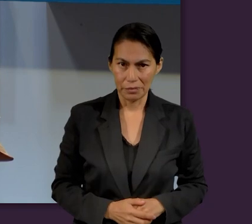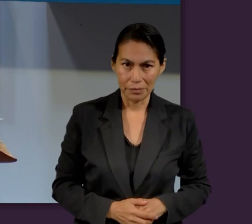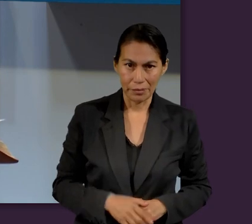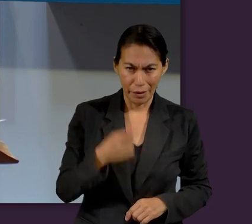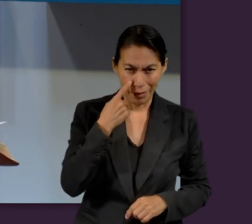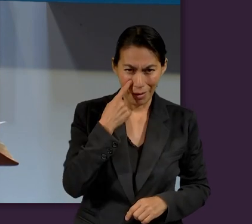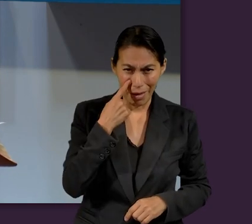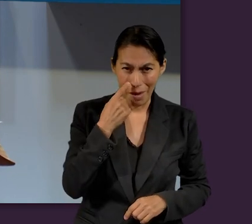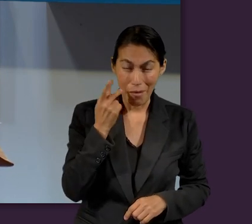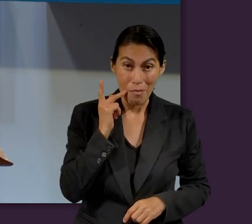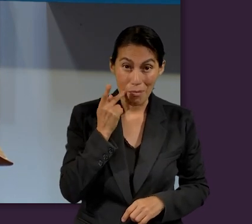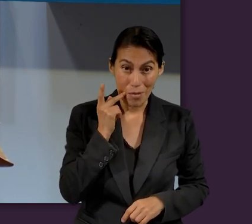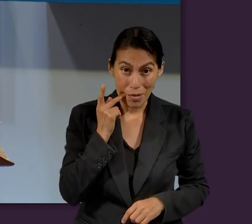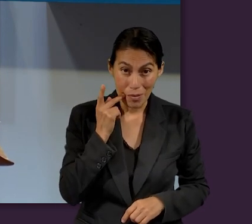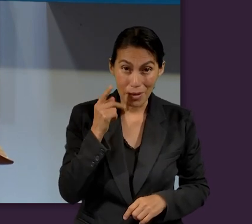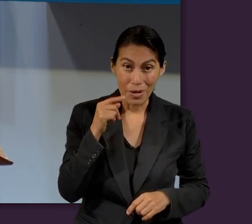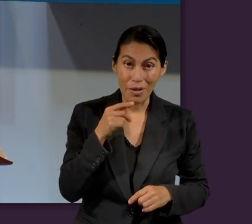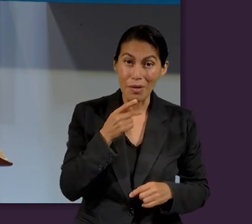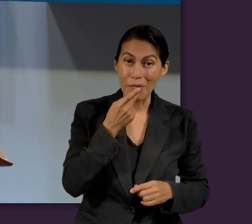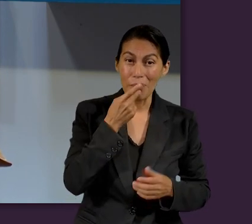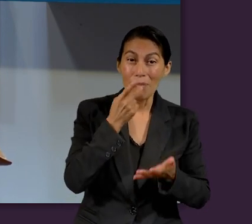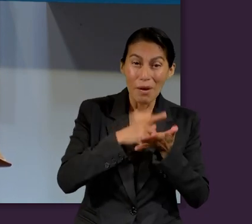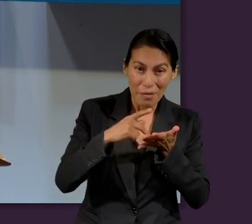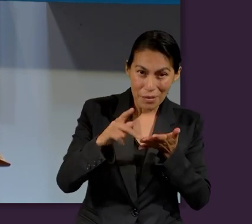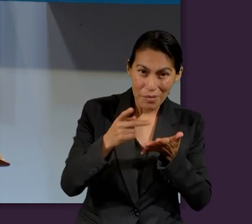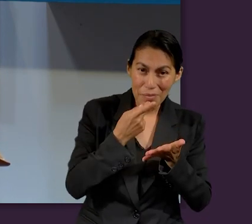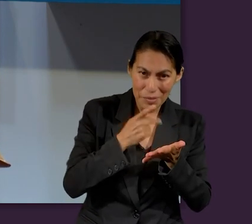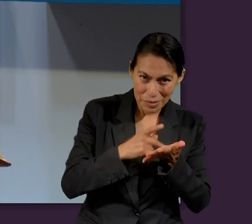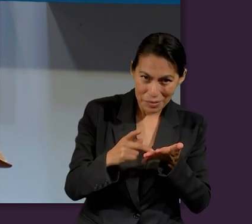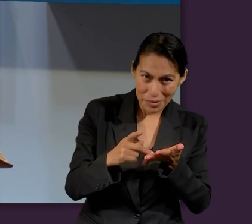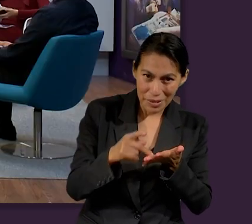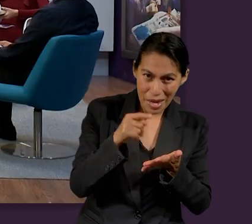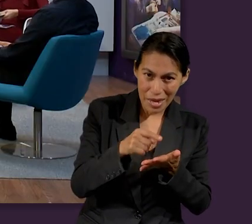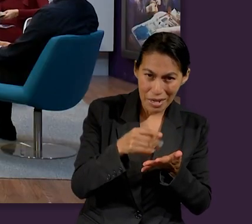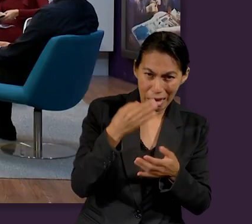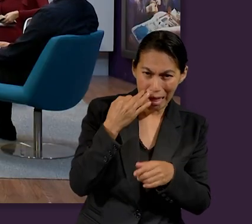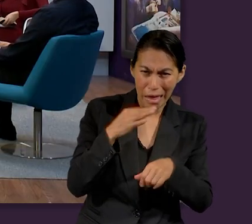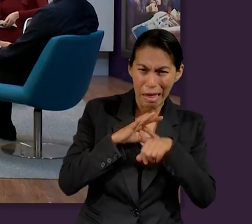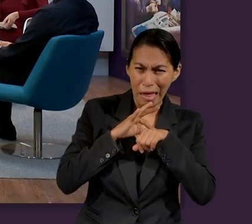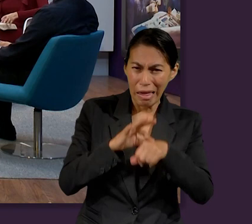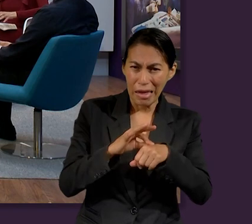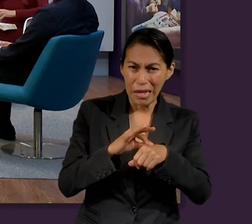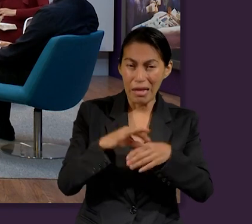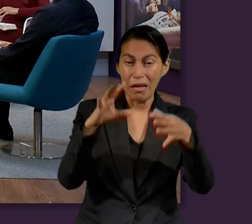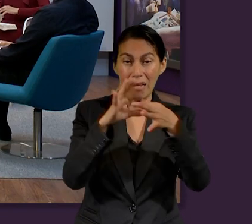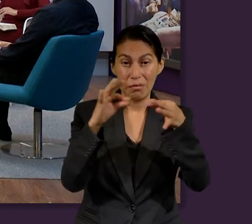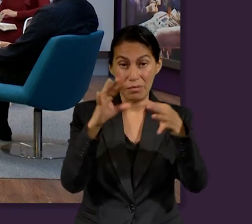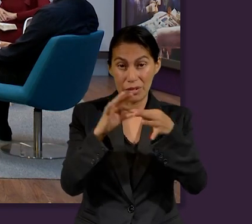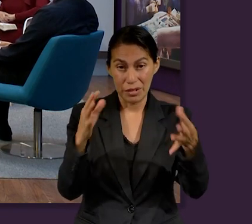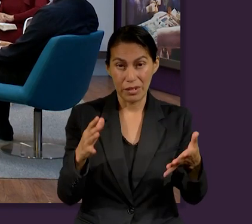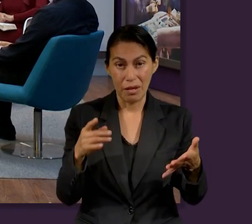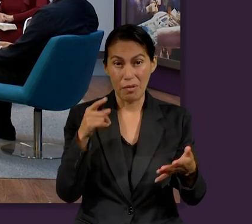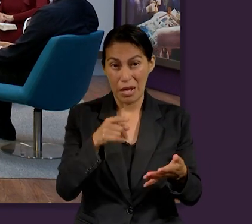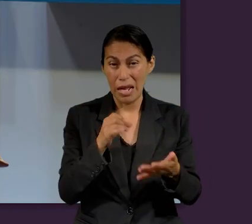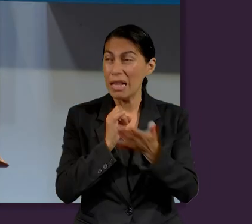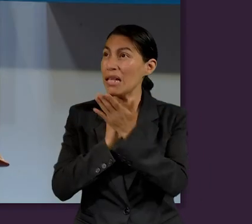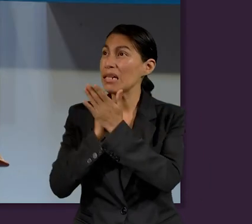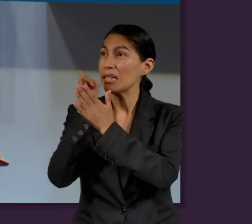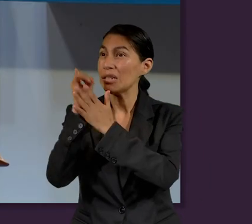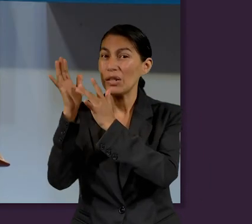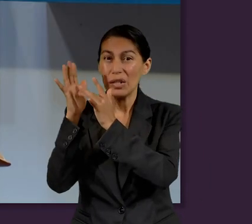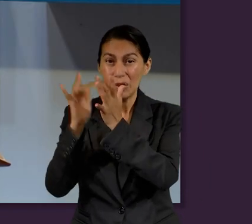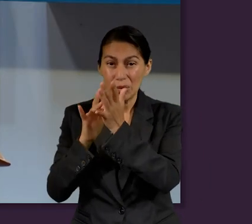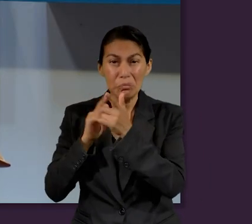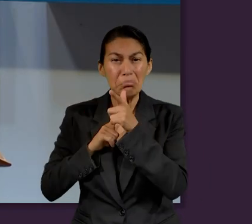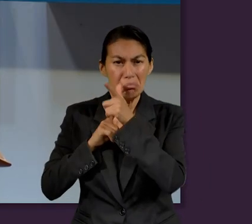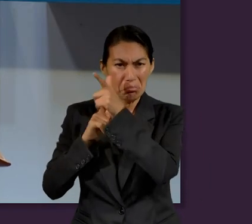da su testimonio, presenta lo que a él le tocó experimentar después de que tomó la decisión de seguir a Jesús.